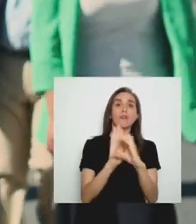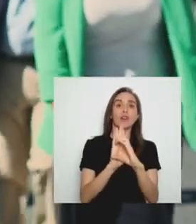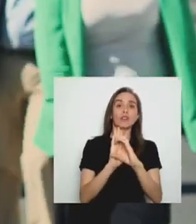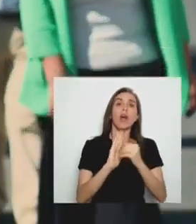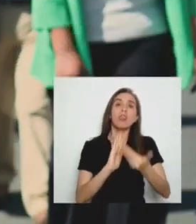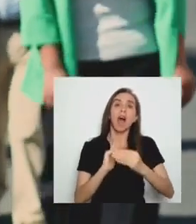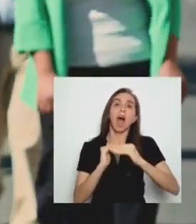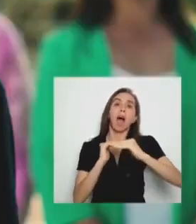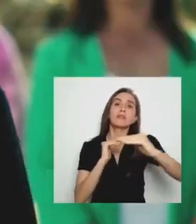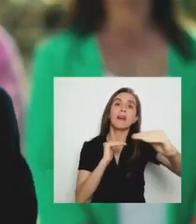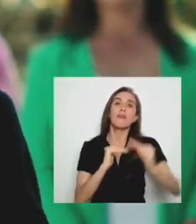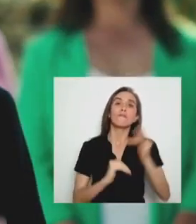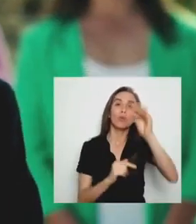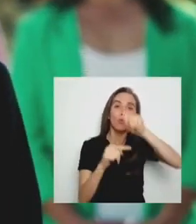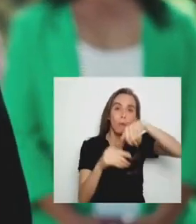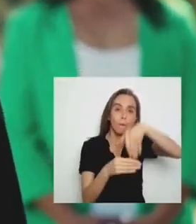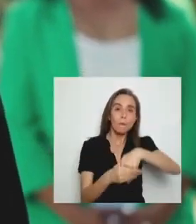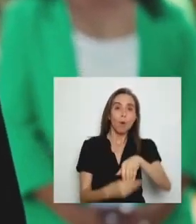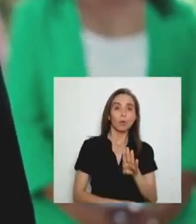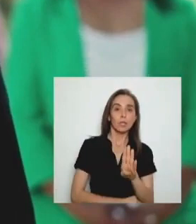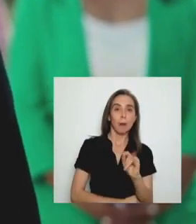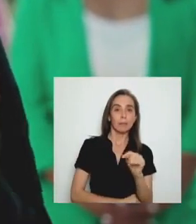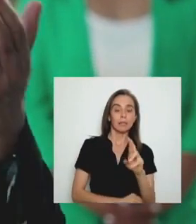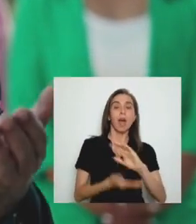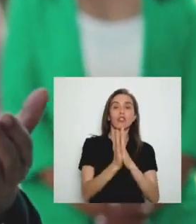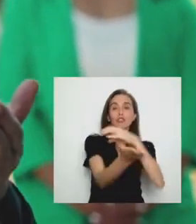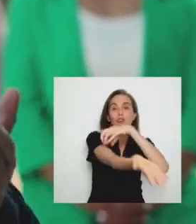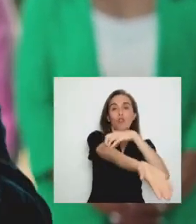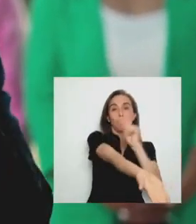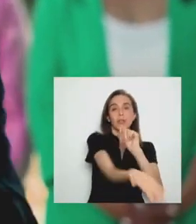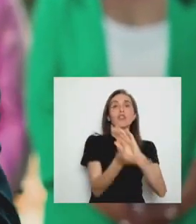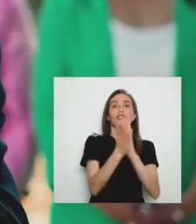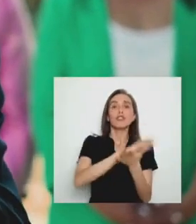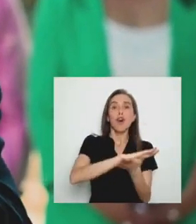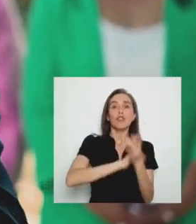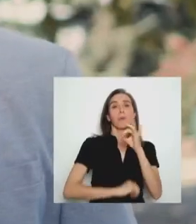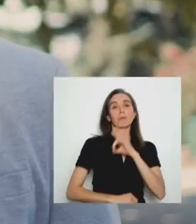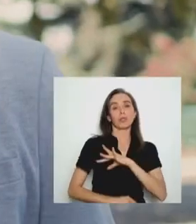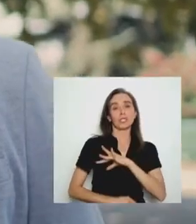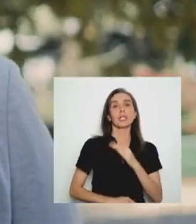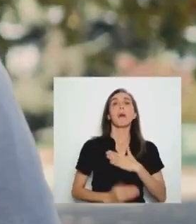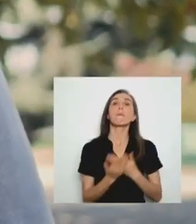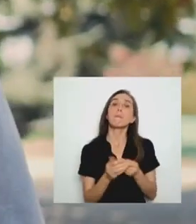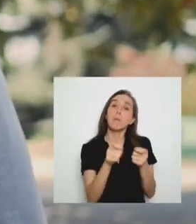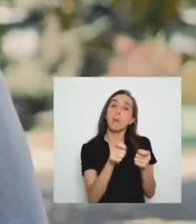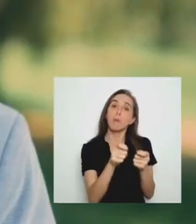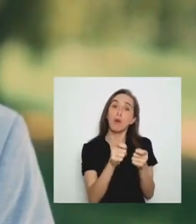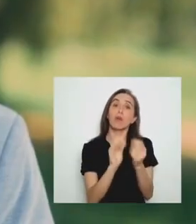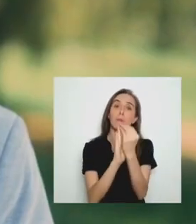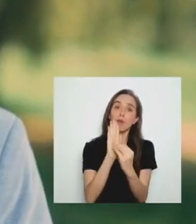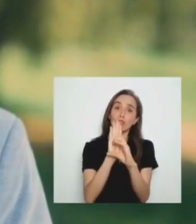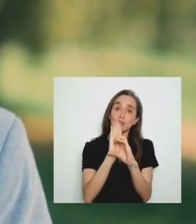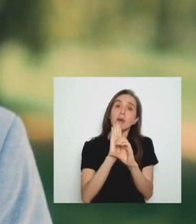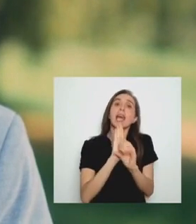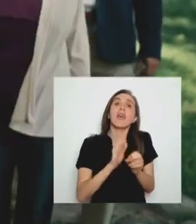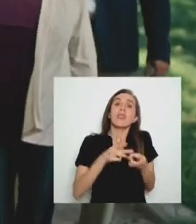estabilidad y futuro Vota Vitar Todo por Tarapacá Todo por Chile Mi propuesta es garantizar El derecho